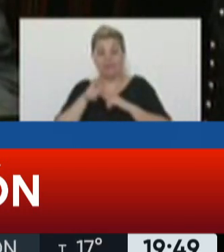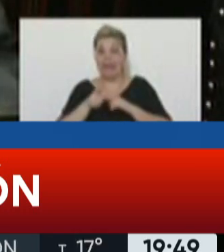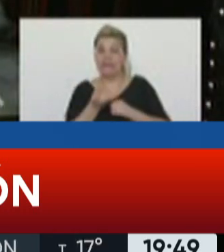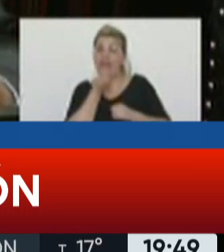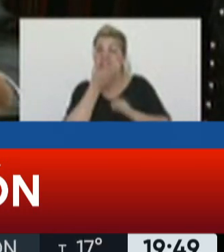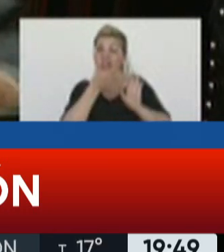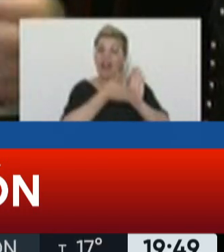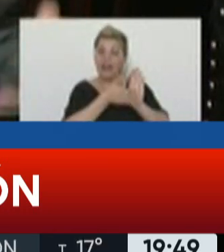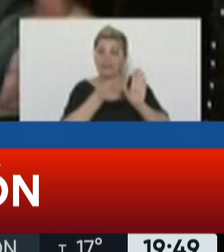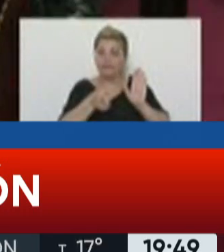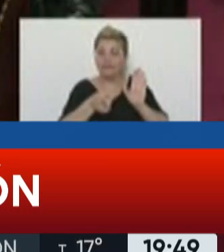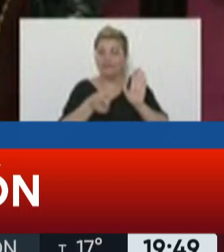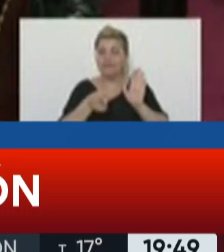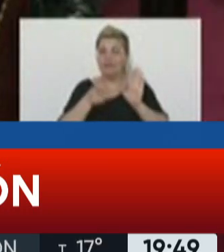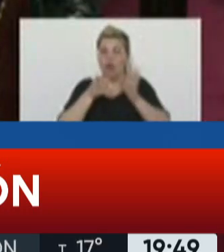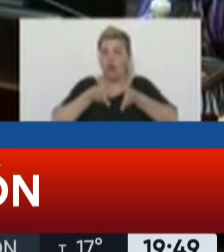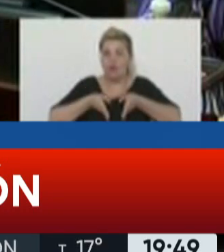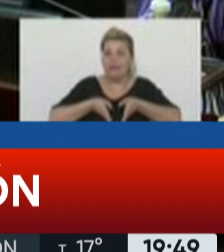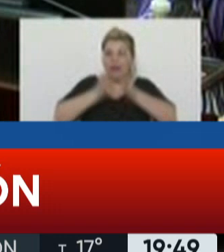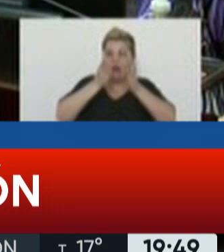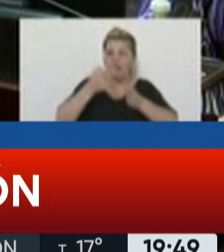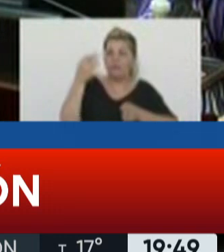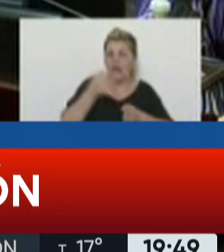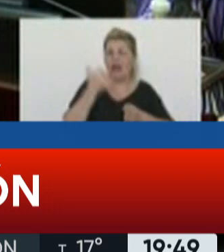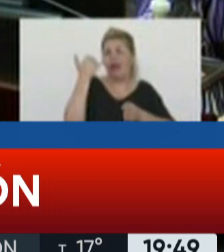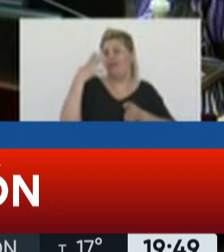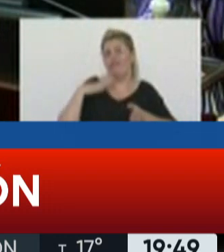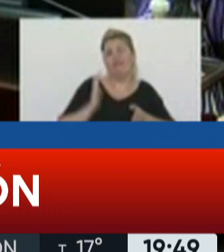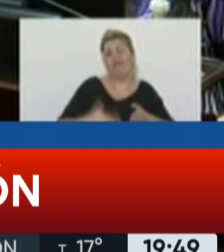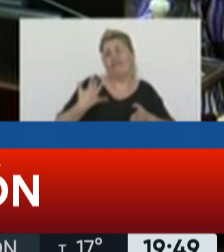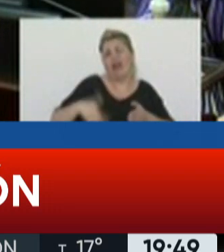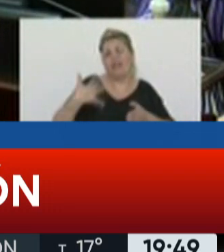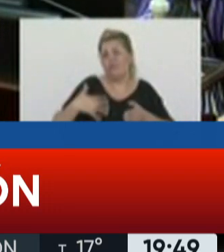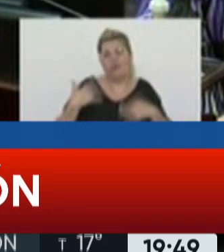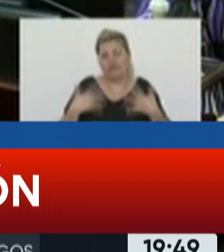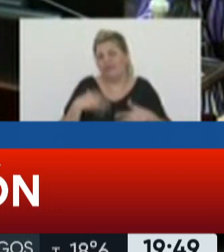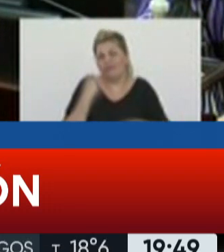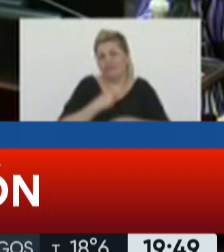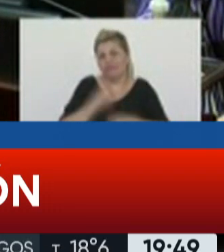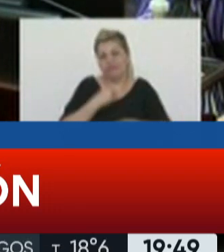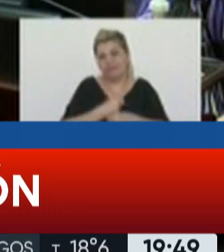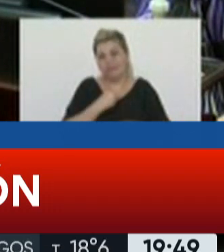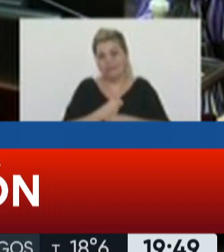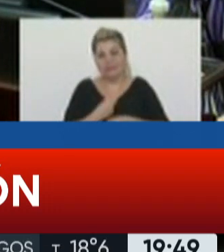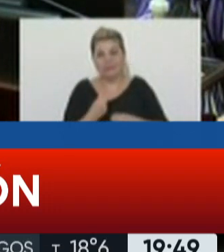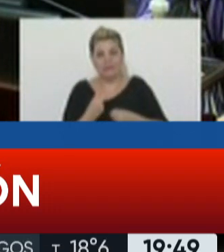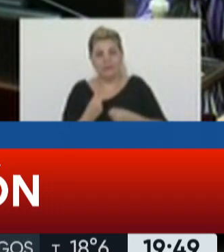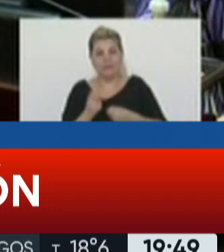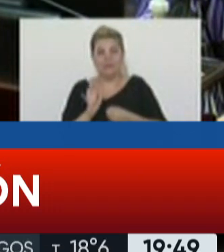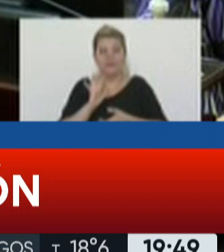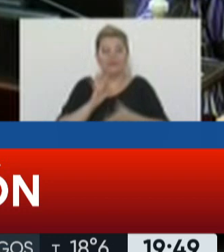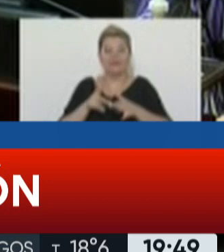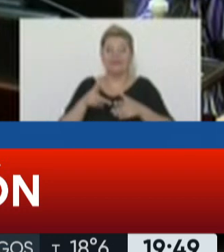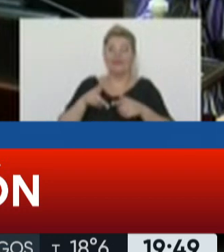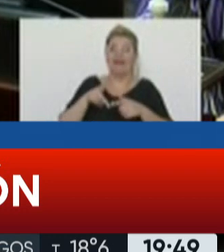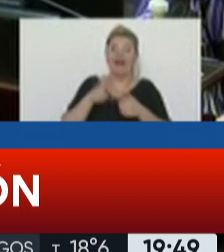Esto es en vivo en el Senado, en lo que será la última sesión con la conformación que tiene hasta hoy. Porque